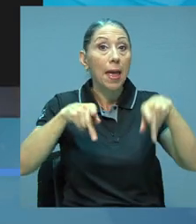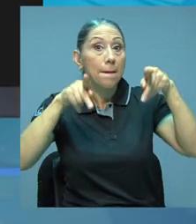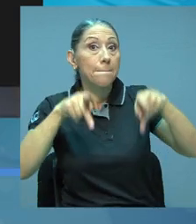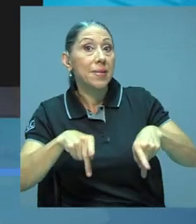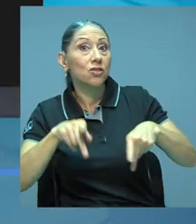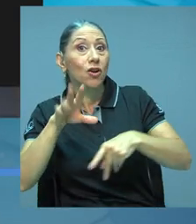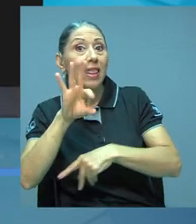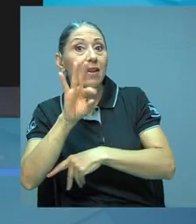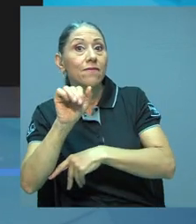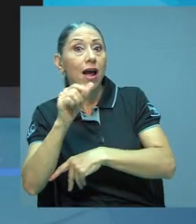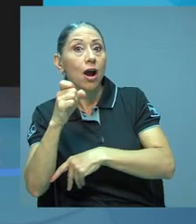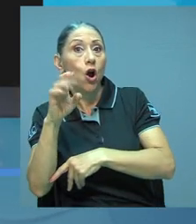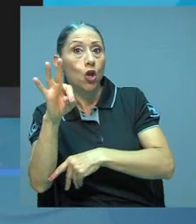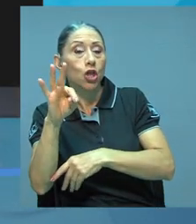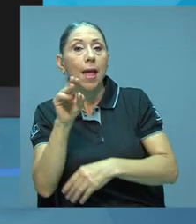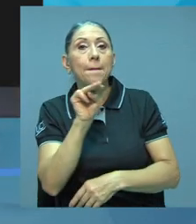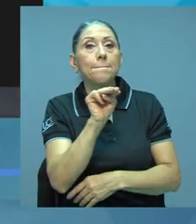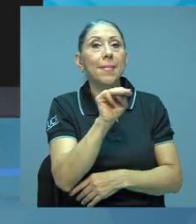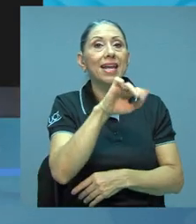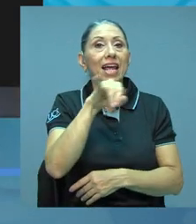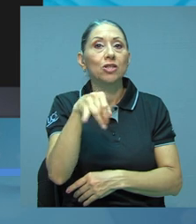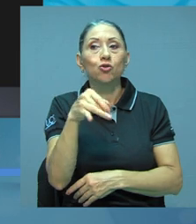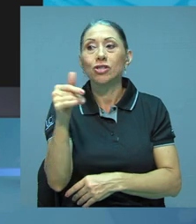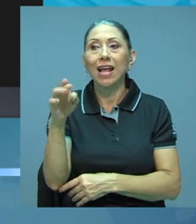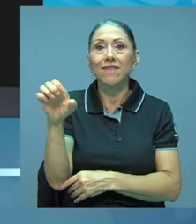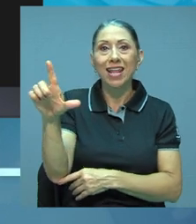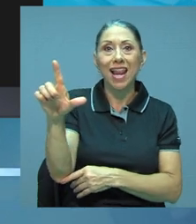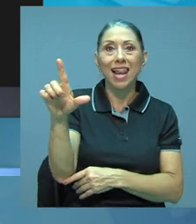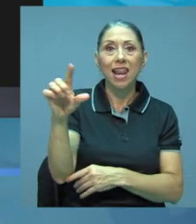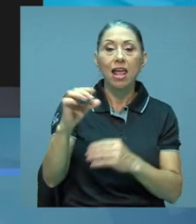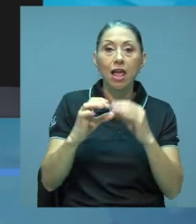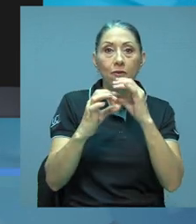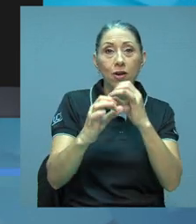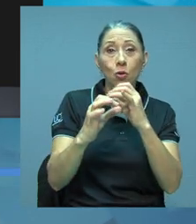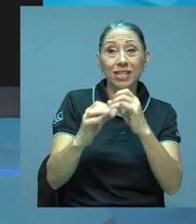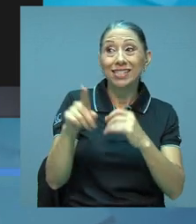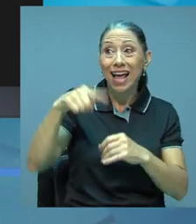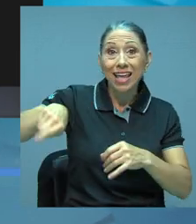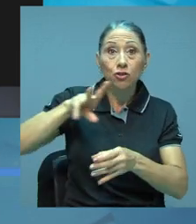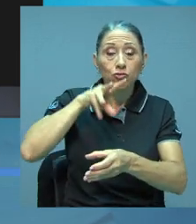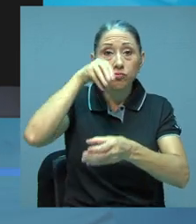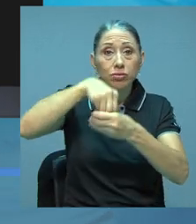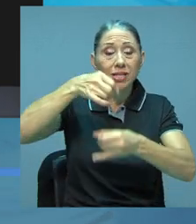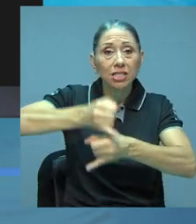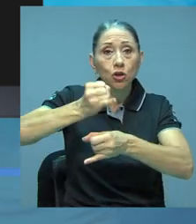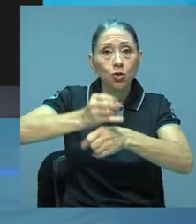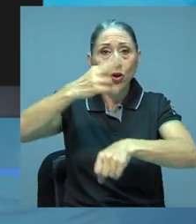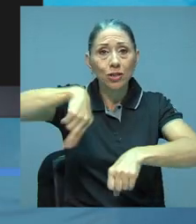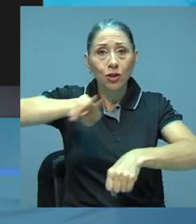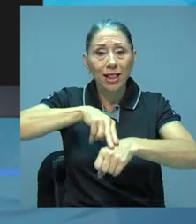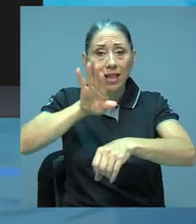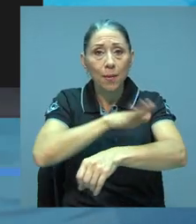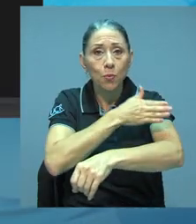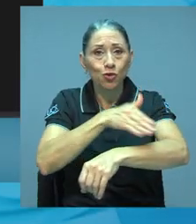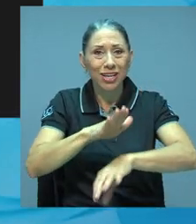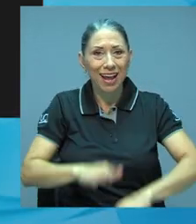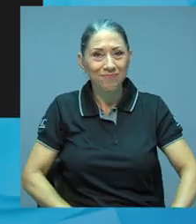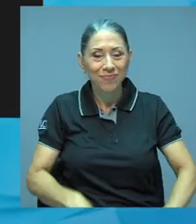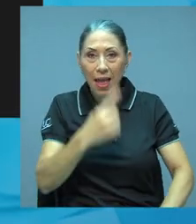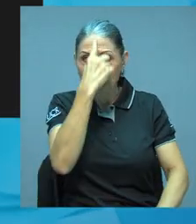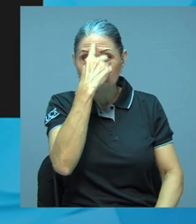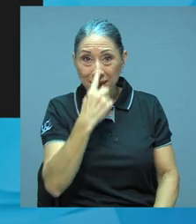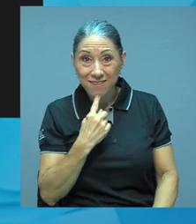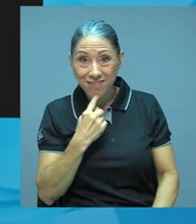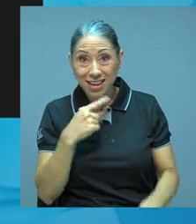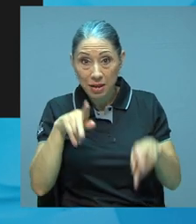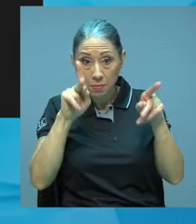nuestra facotista María Jesús y Gabriel, el flautista, ellos forman parte del Instituto Nacional de la Música. Entonces, nuestro perfil,